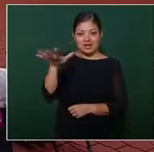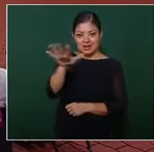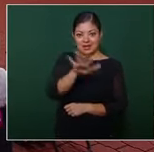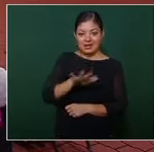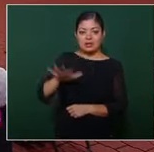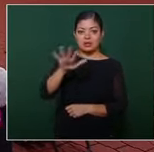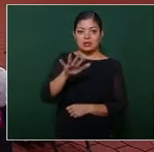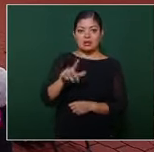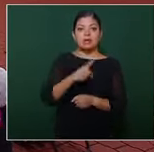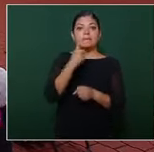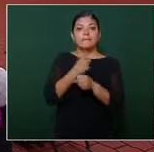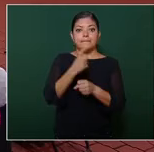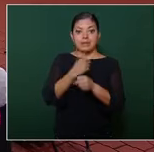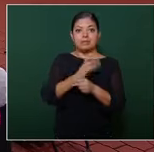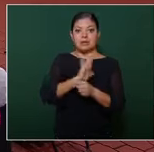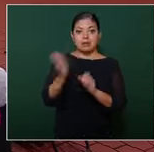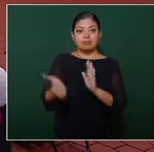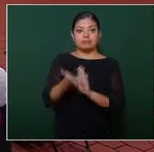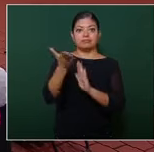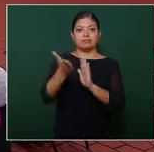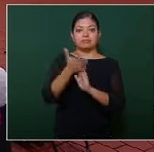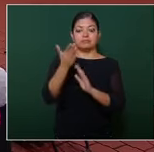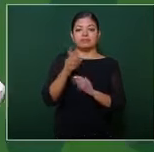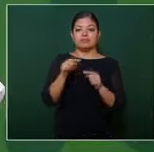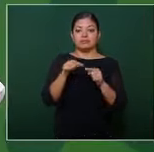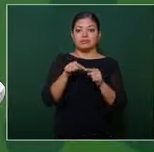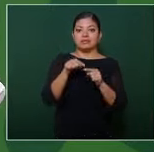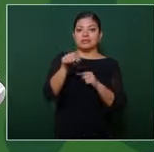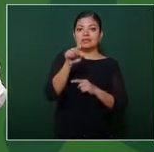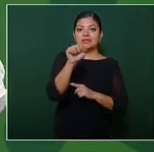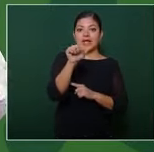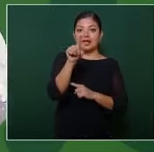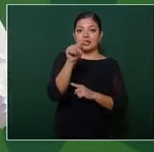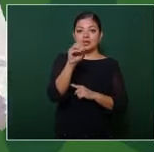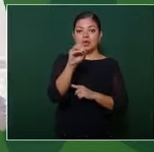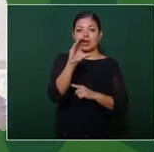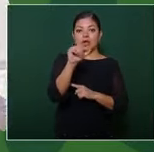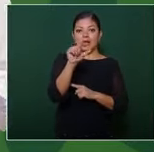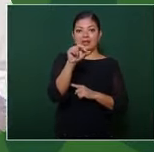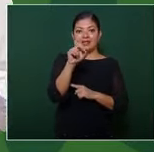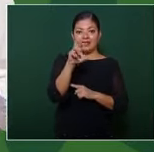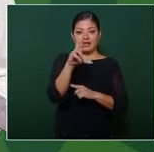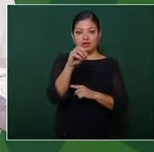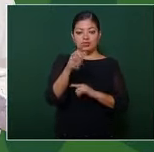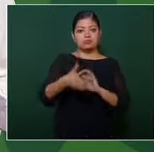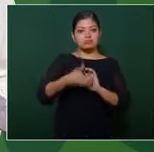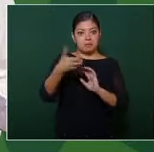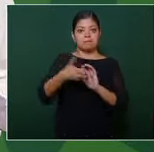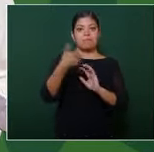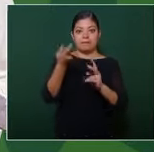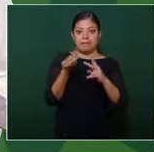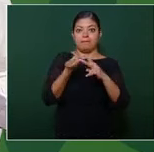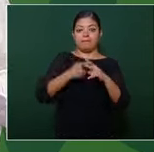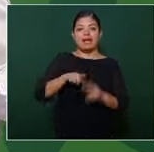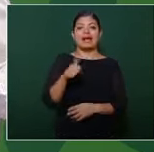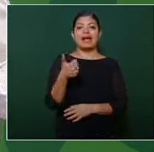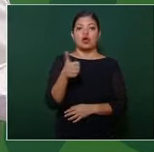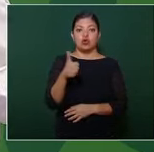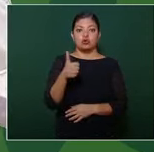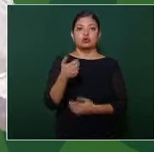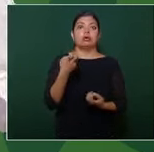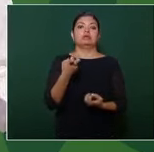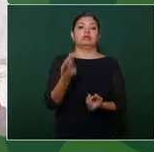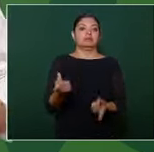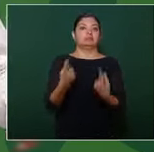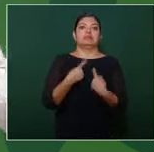del primer tramo del acueducto La Red del Salto Calderón. Entonces, creo que las obras están por iniciar ya en el mes de agosto, lo cual nos da